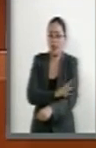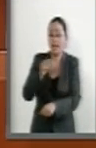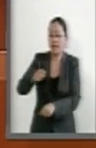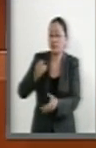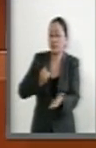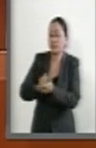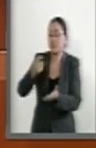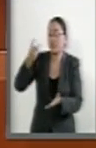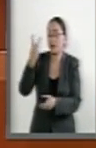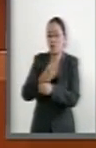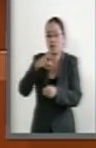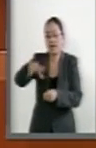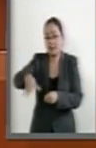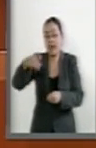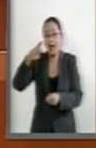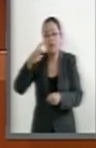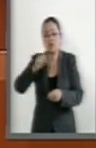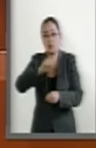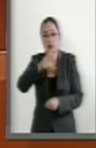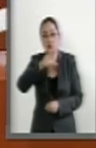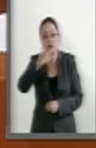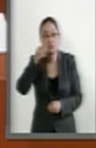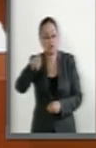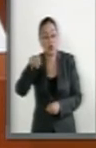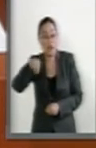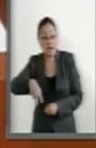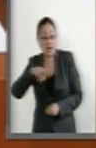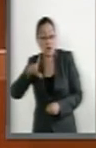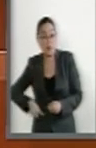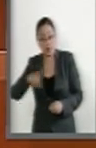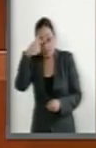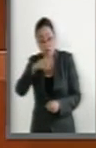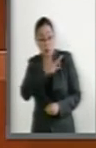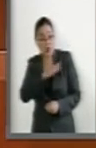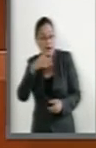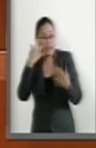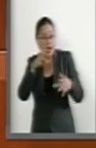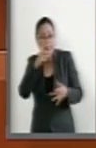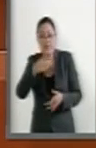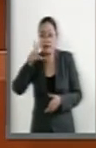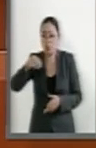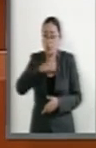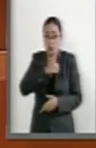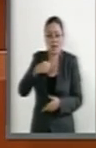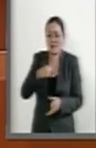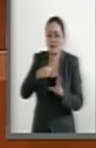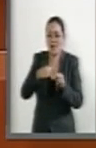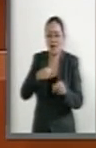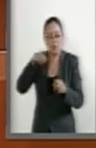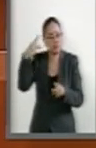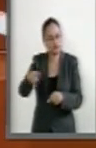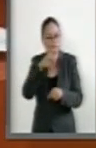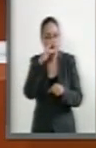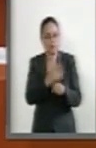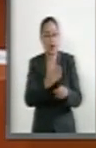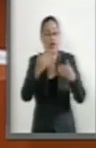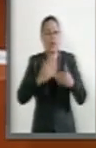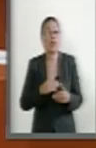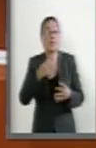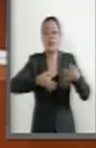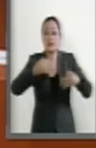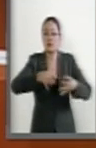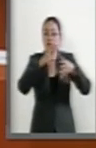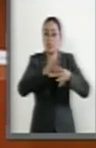Sala de la Suprema Corte de Justicia de la Nación. Los ministros precisaron que las autoridades deben